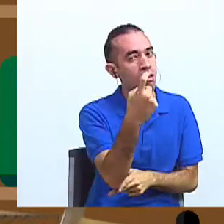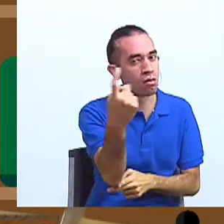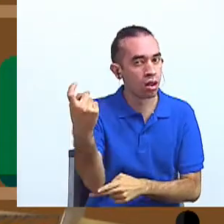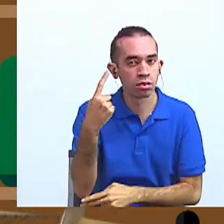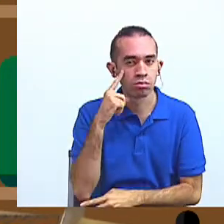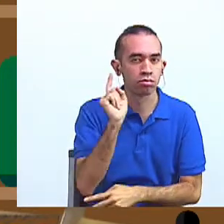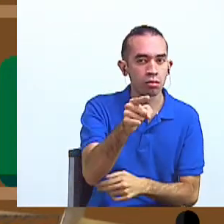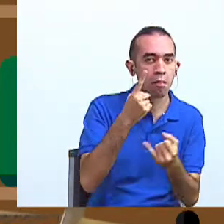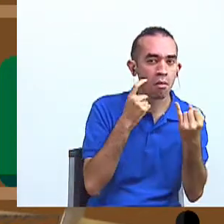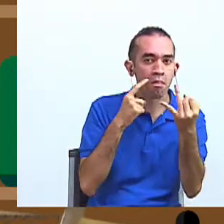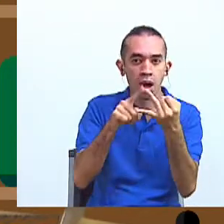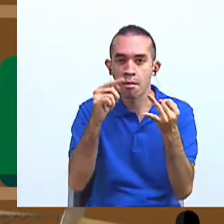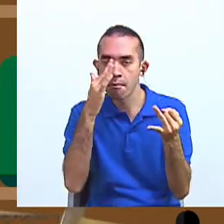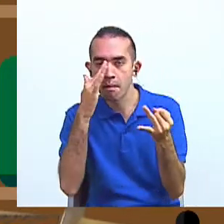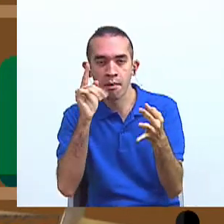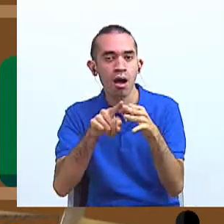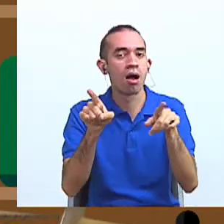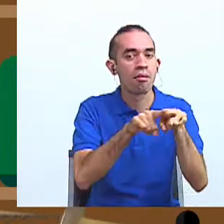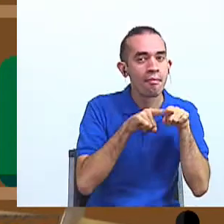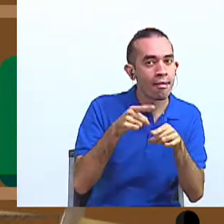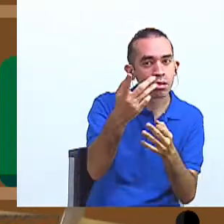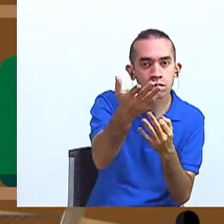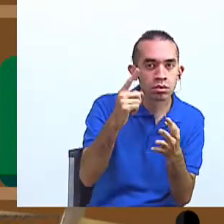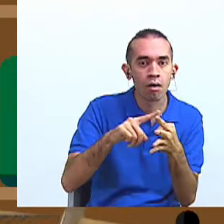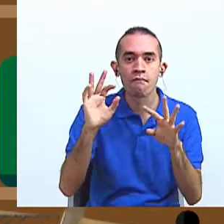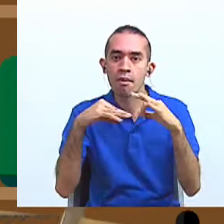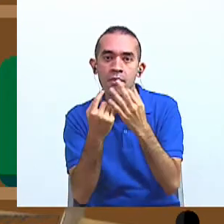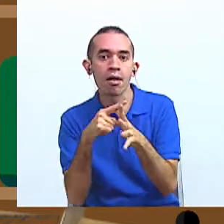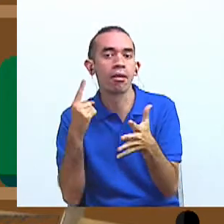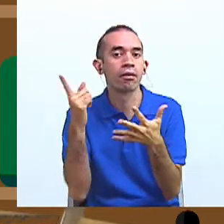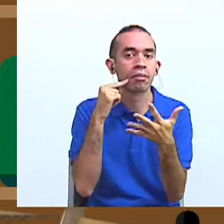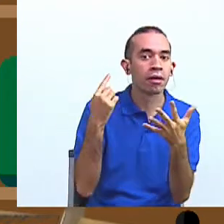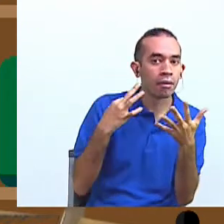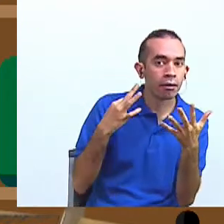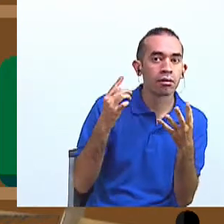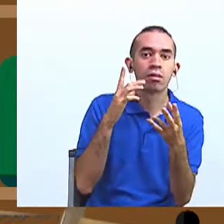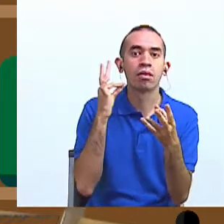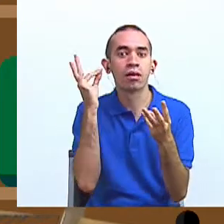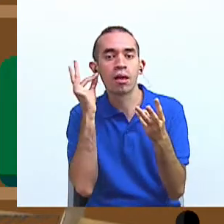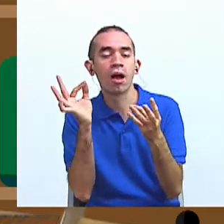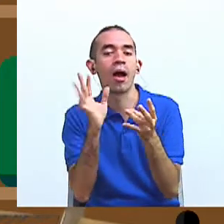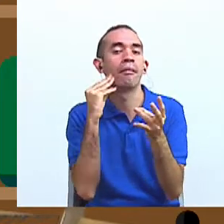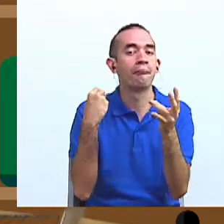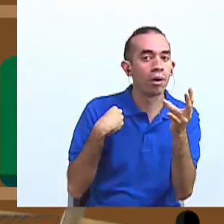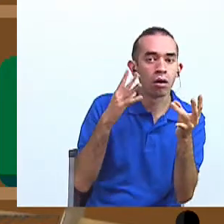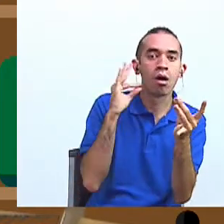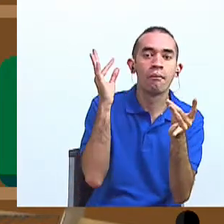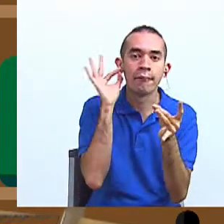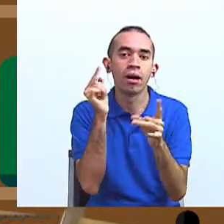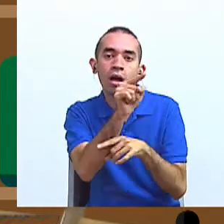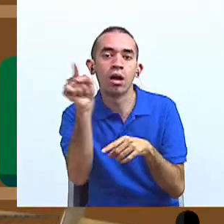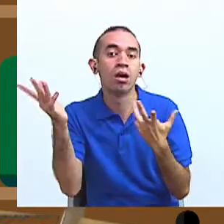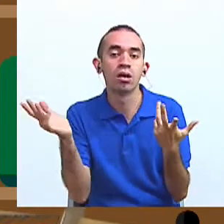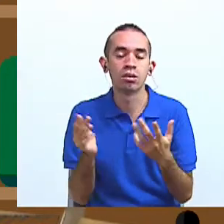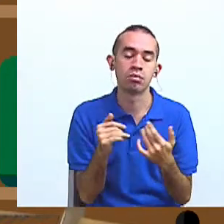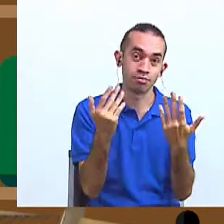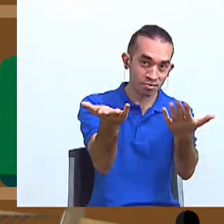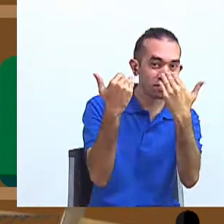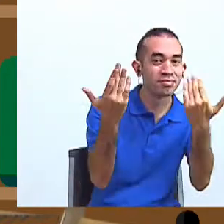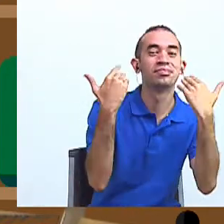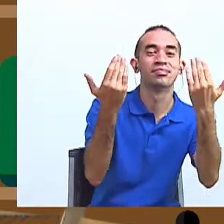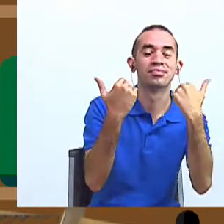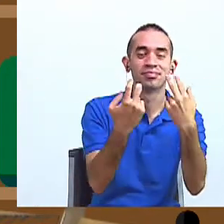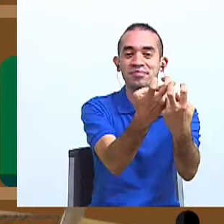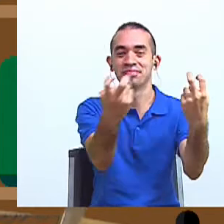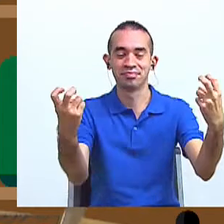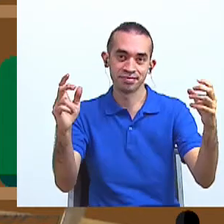A ver, papá, mamá, hermanos, familia, tío, tía, la abuela, la abuelita. Vengan, acompáñenos, que este es un proceso